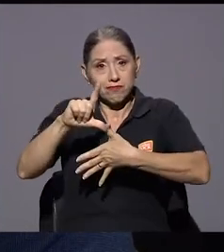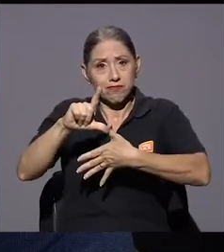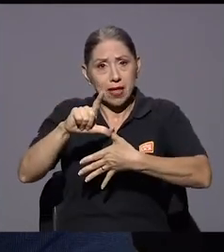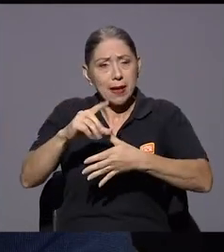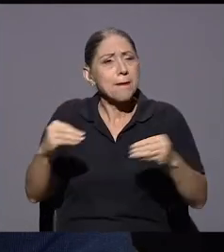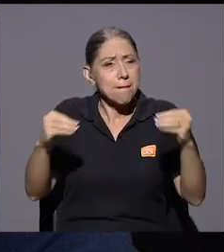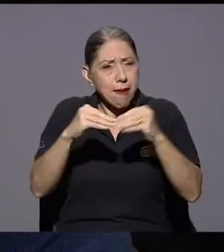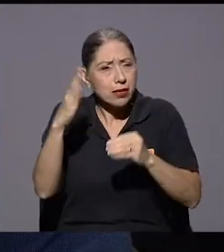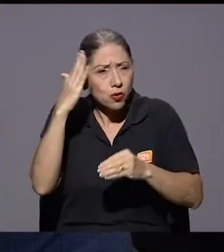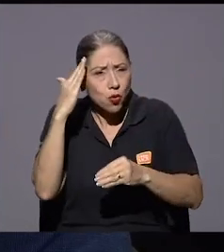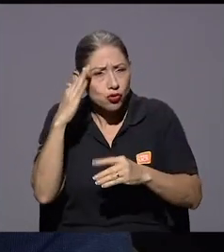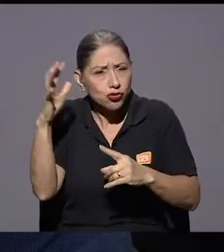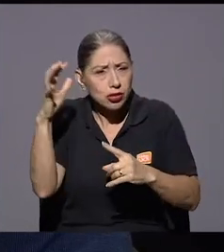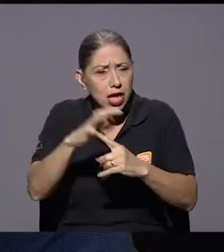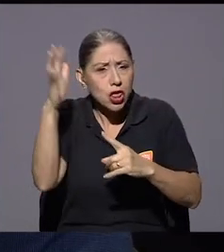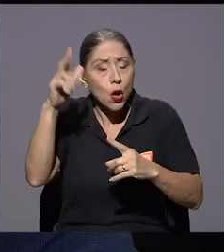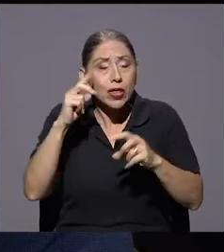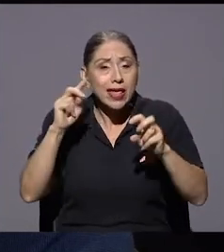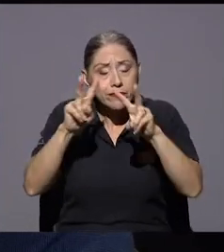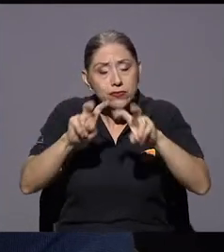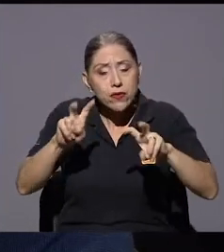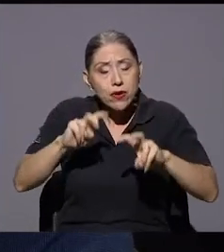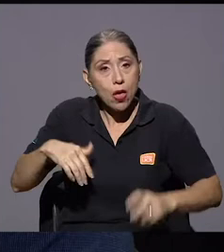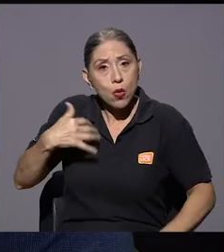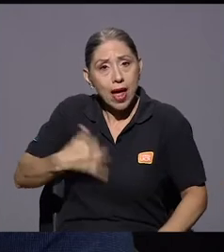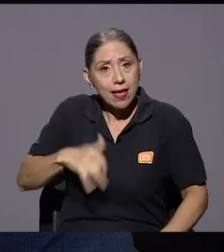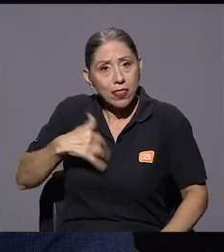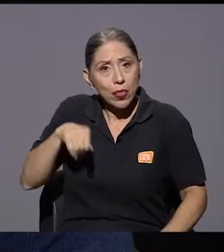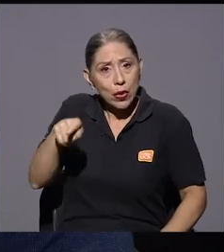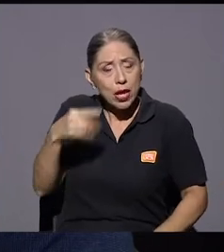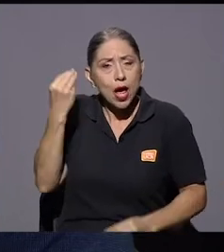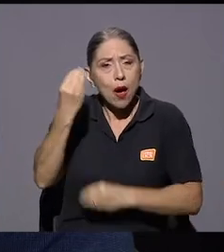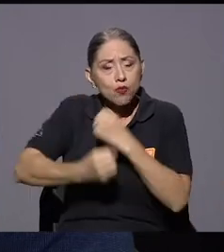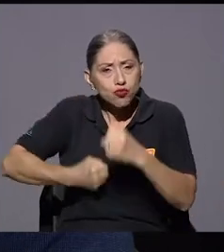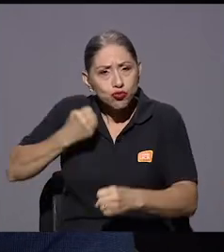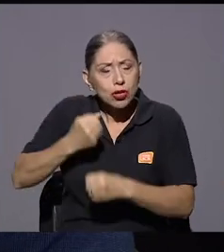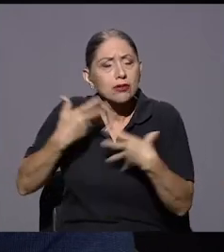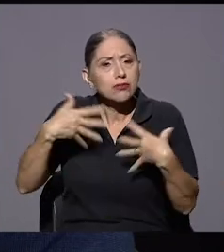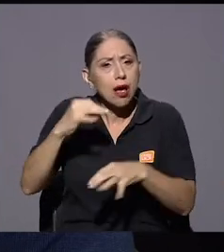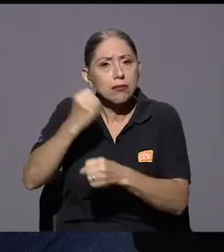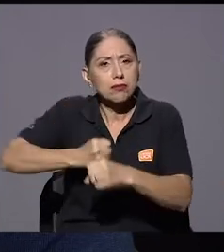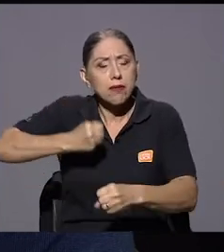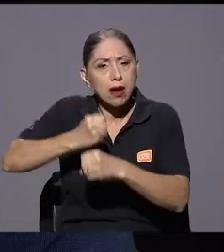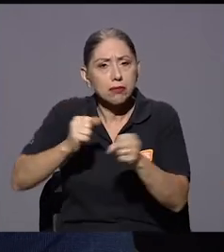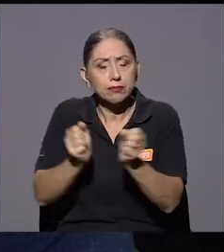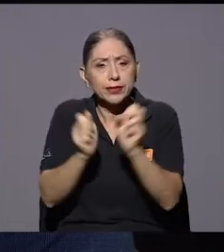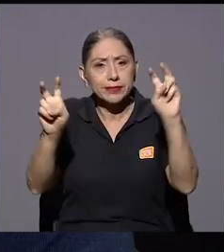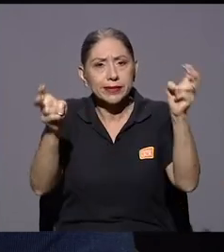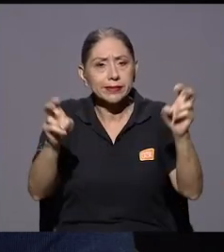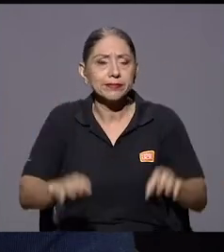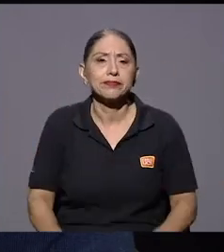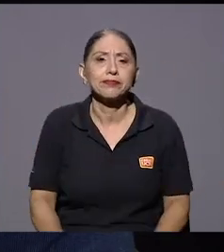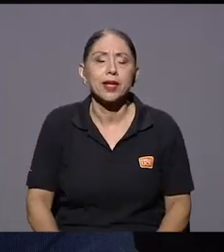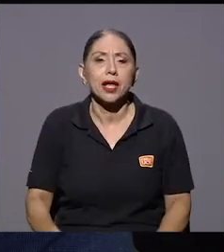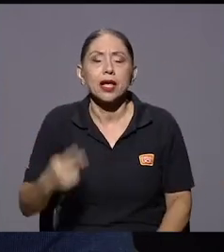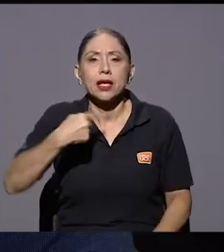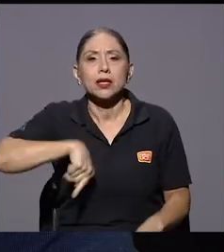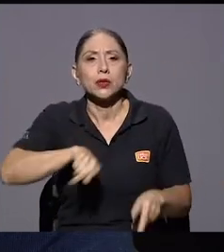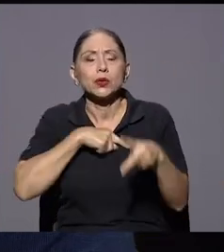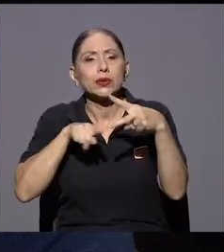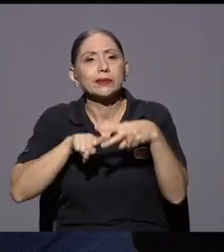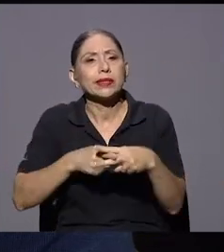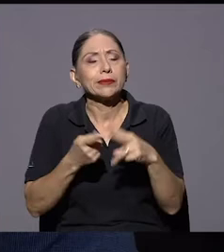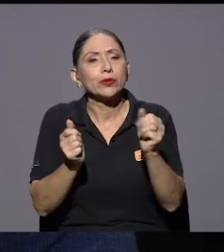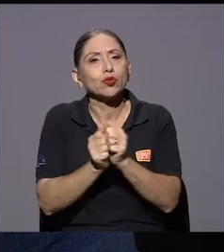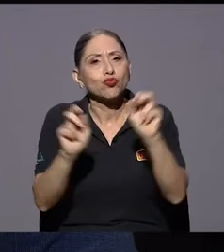caso más tal vez más conocido es el de chequeado de Argentina que ya lleva bastantes años trabajando el tema y empezamos a